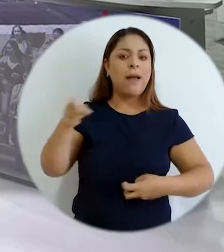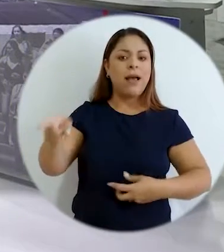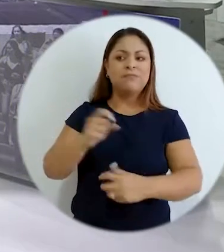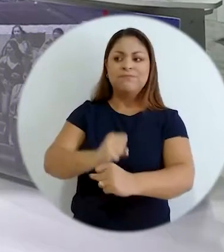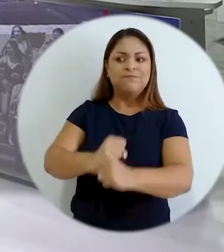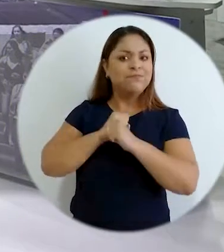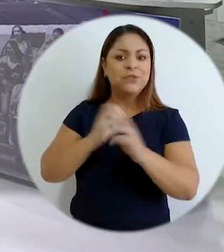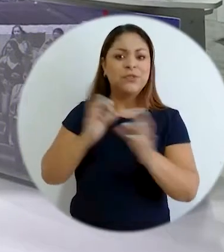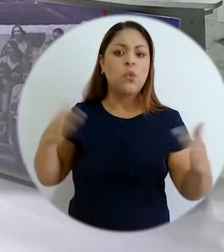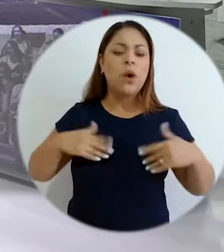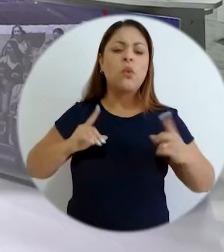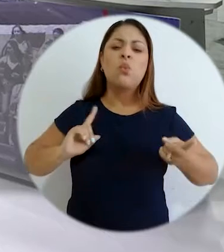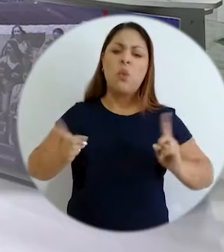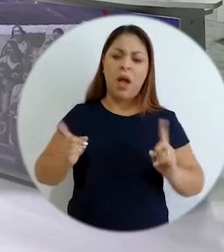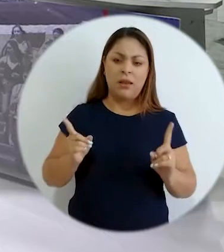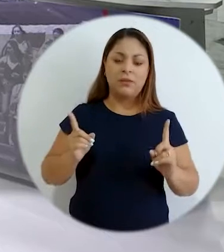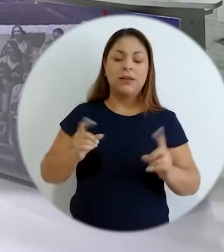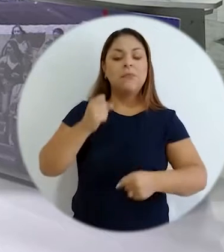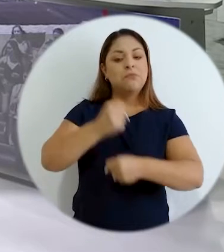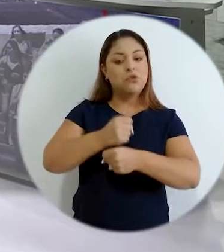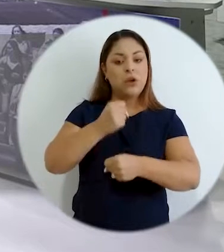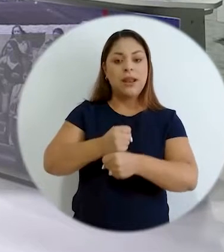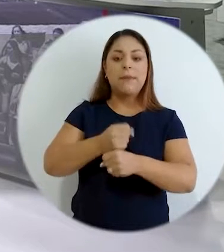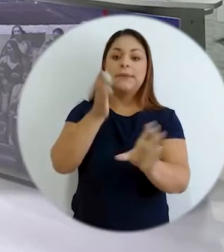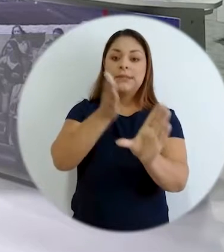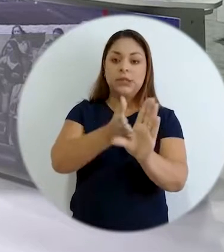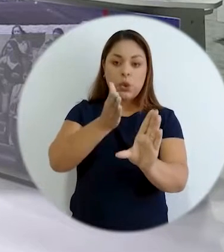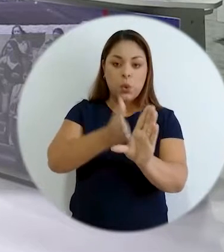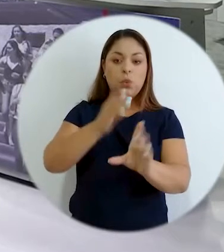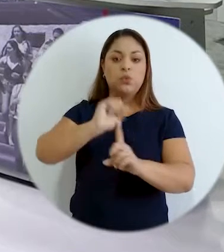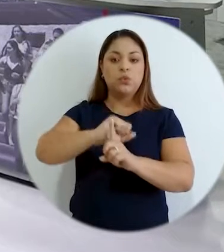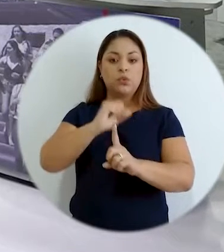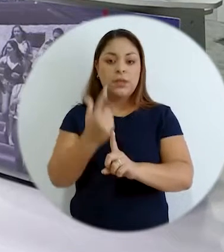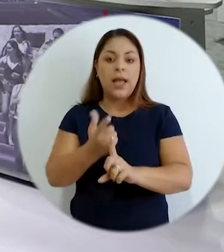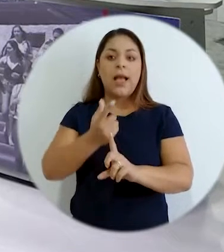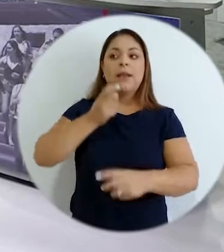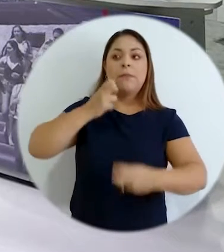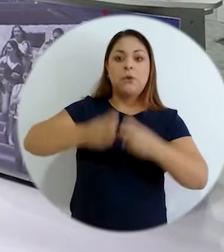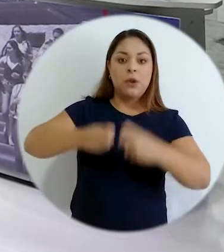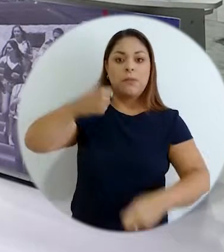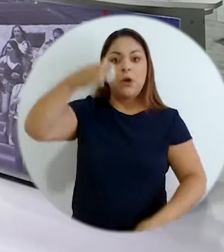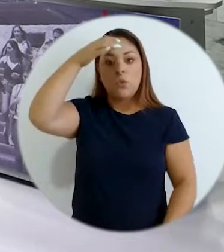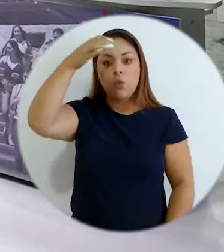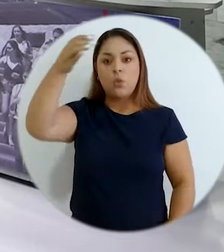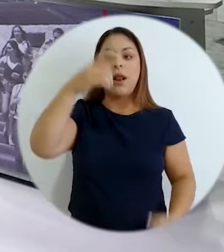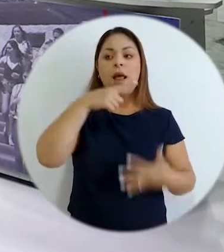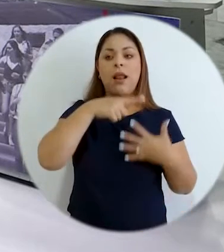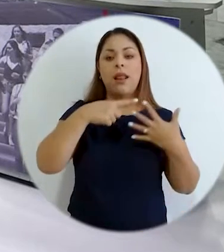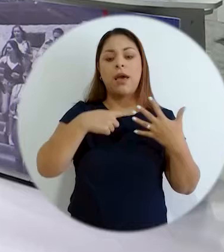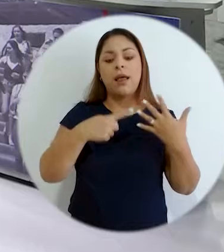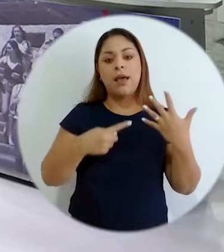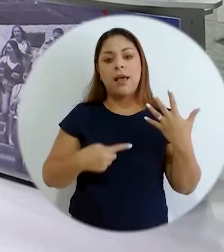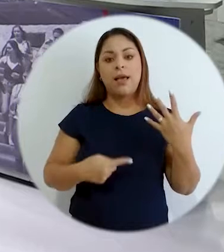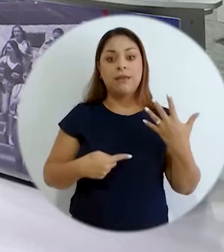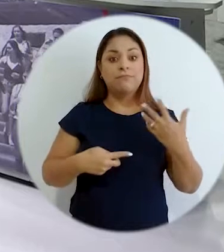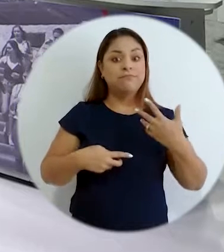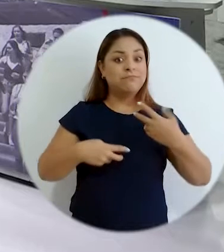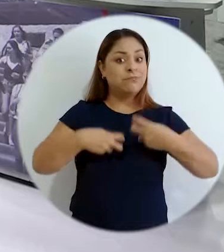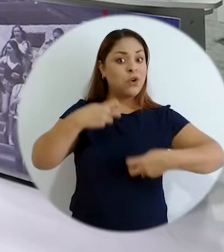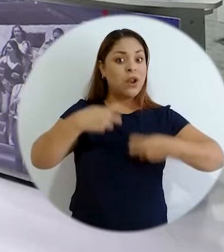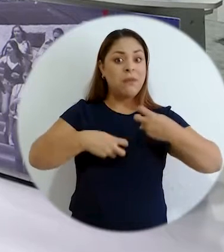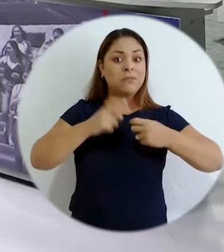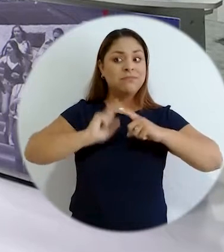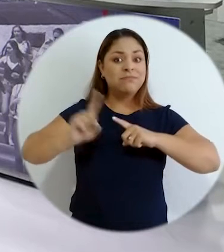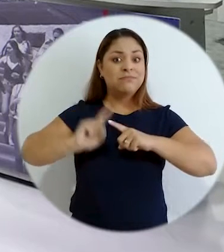viene explicado por problemas psicosociales por problemas culturales por una rama de causas que el